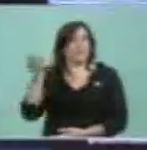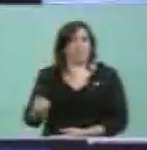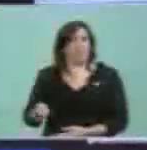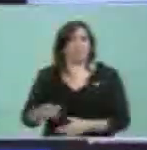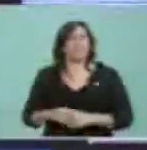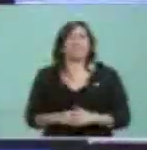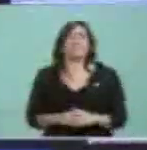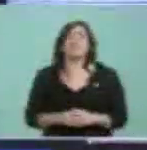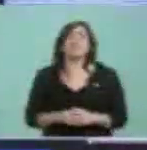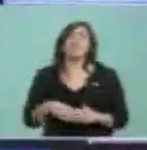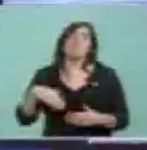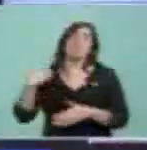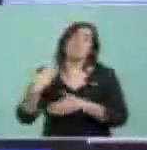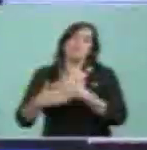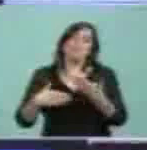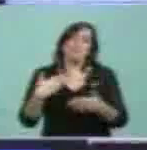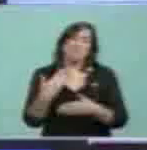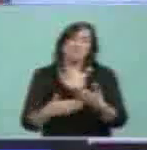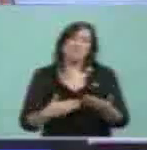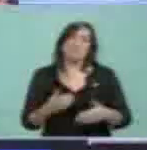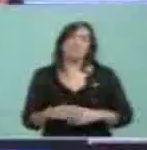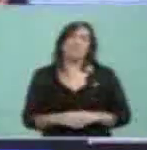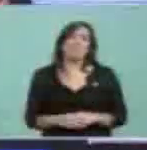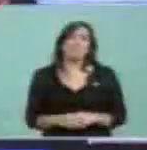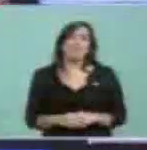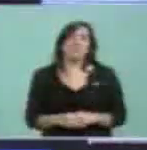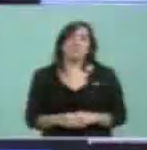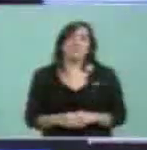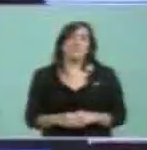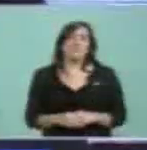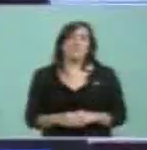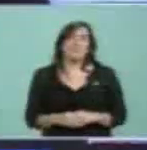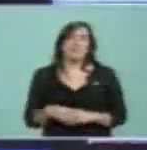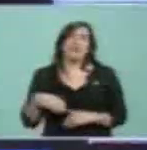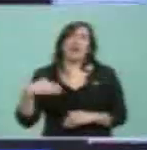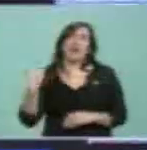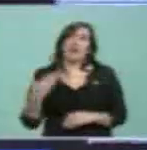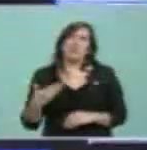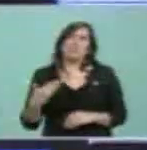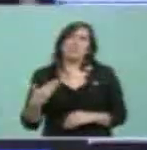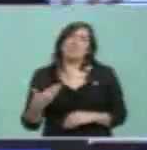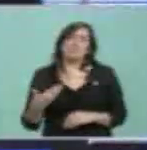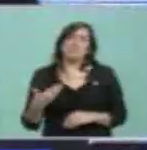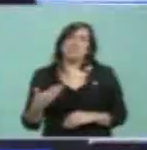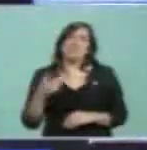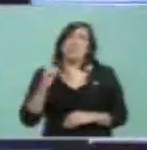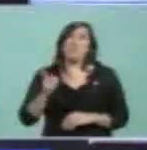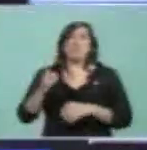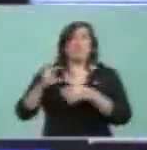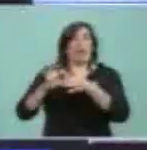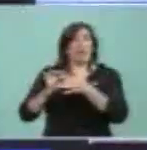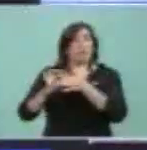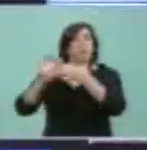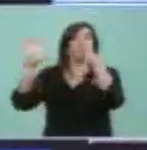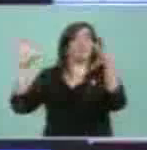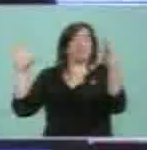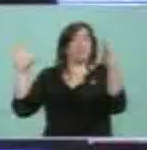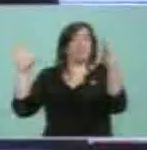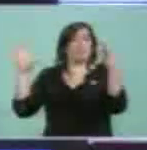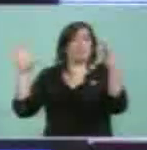Y luego de esa independencia,